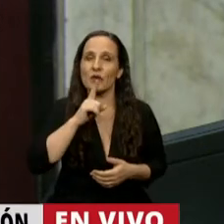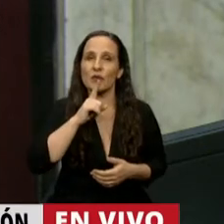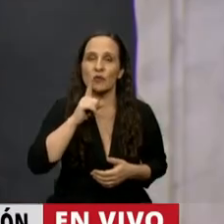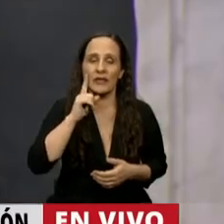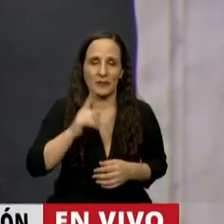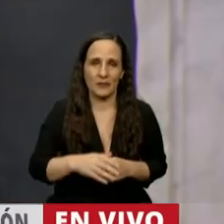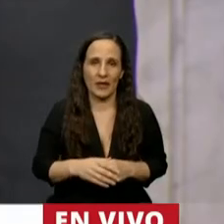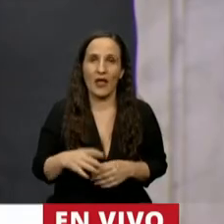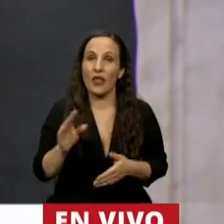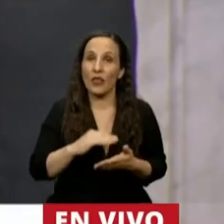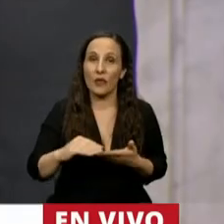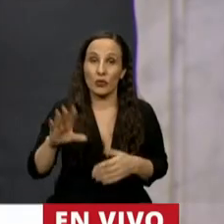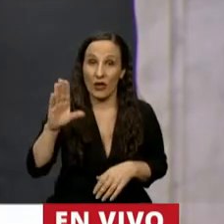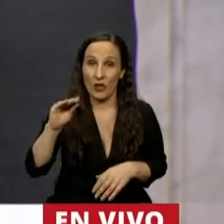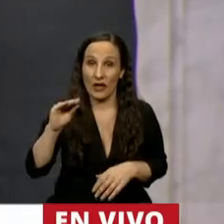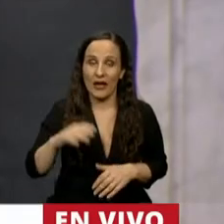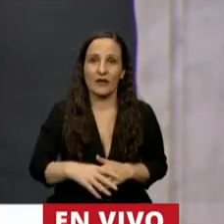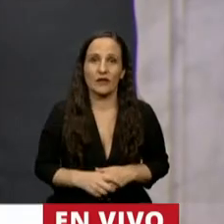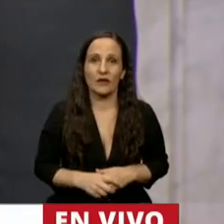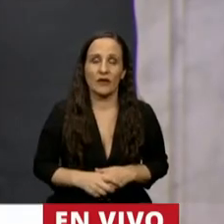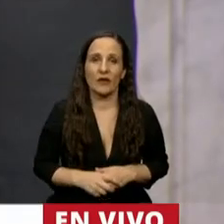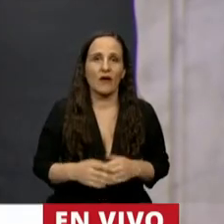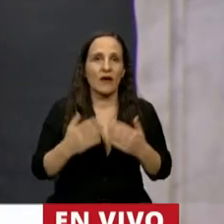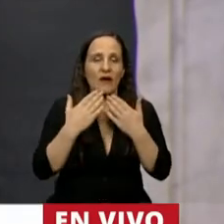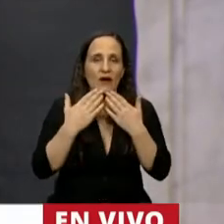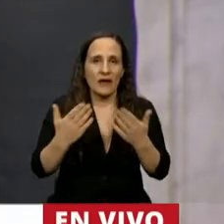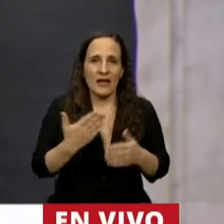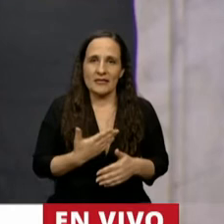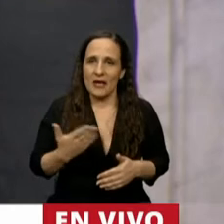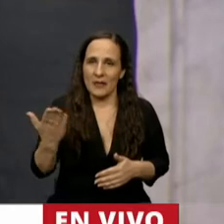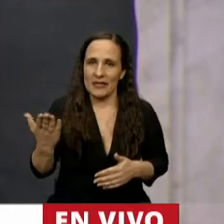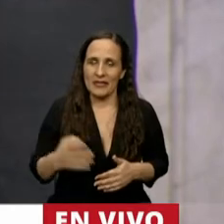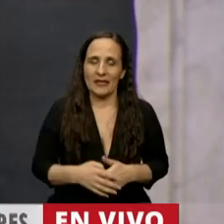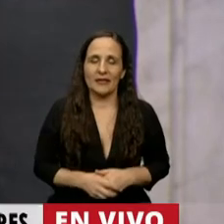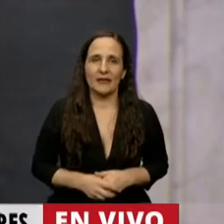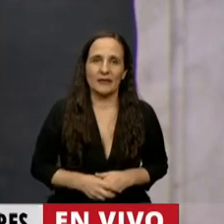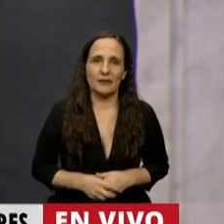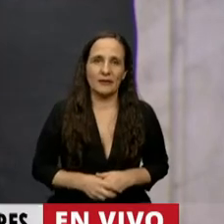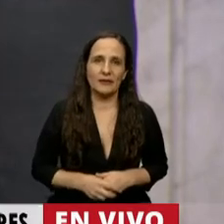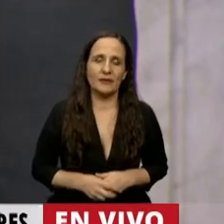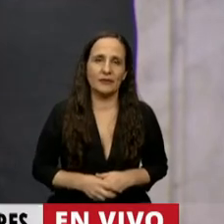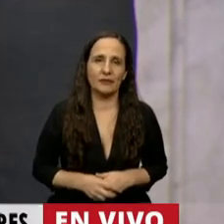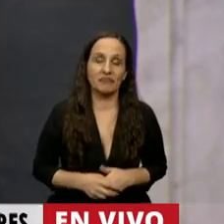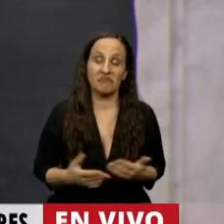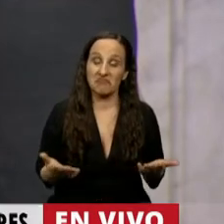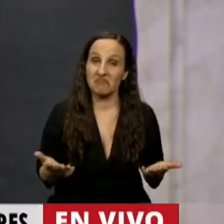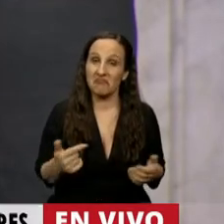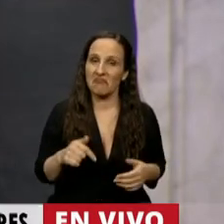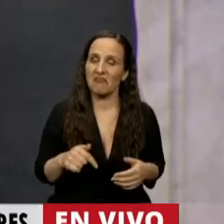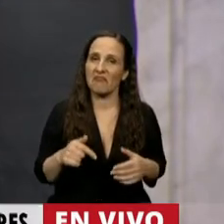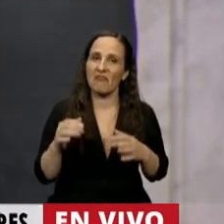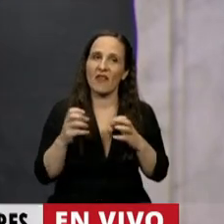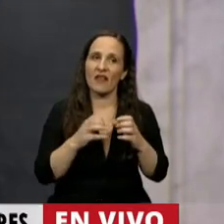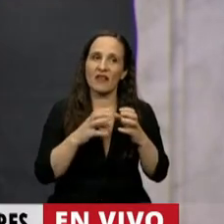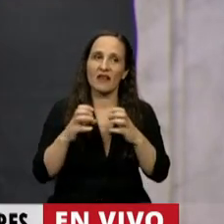Caño. Gracias, Presidente. Bueno, creo que está claro que esta sesión es